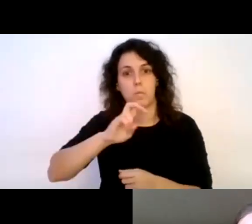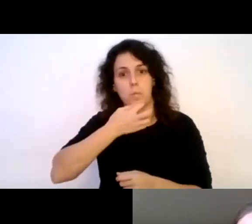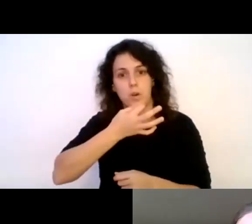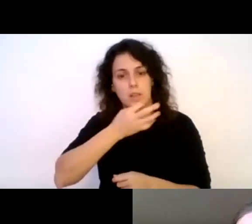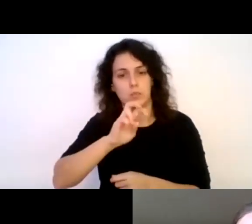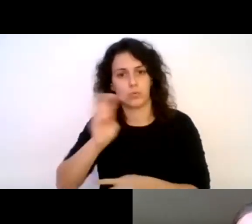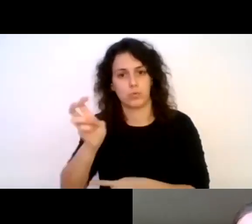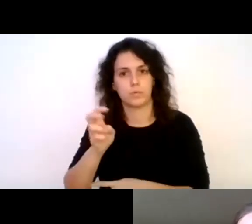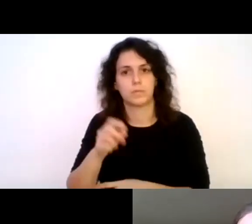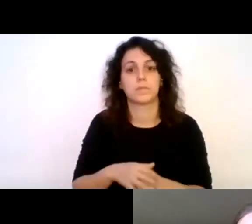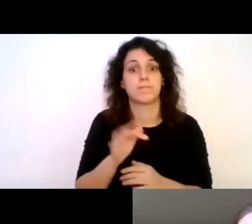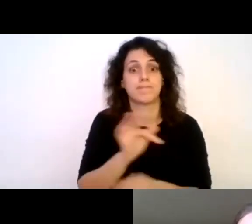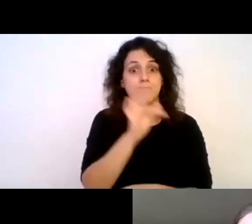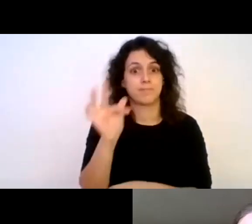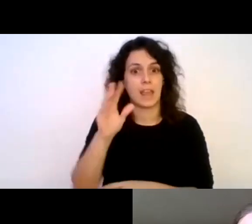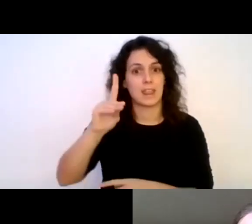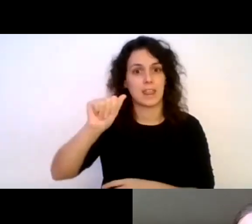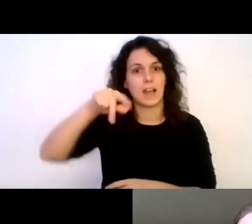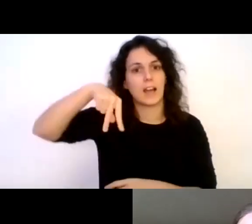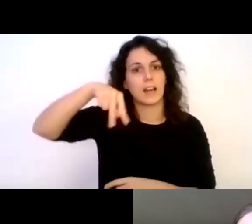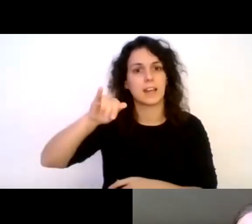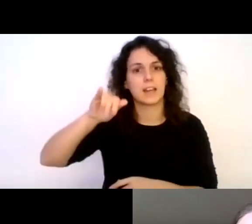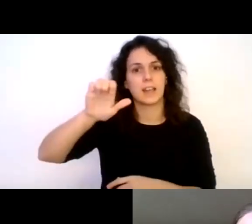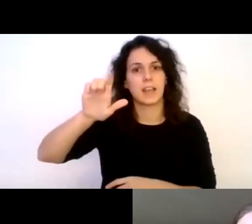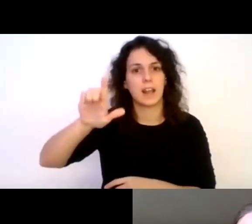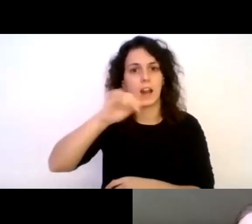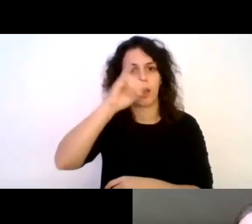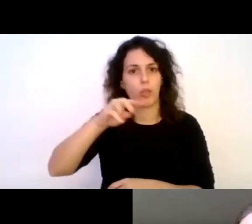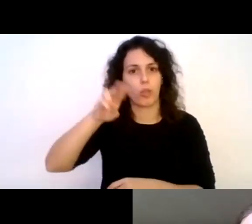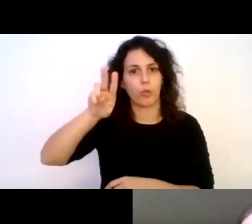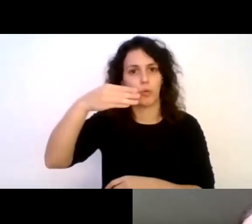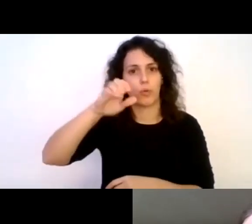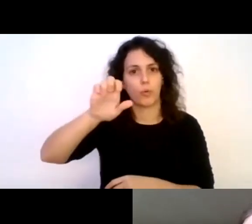siguiente ponente será Daniel Zuber. Daniel Zuber es